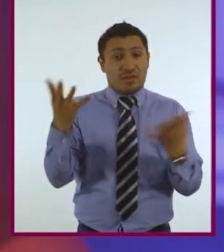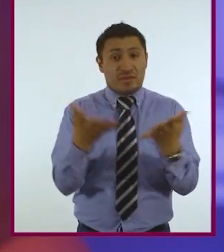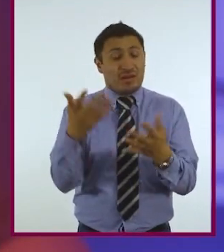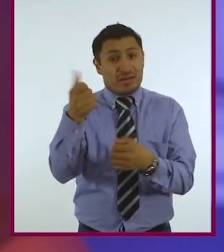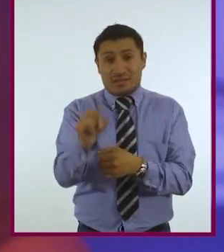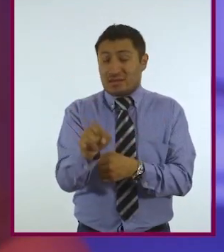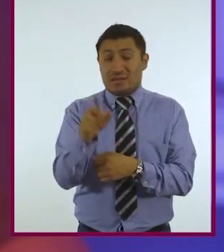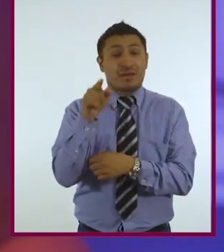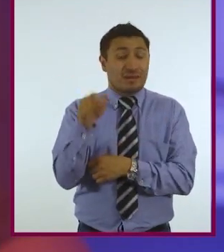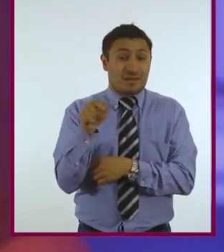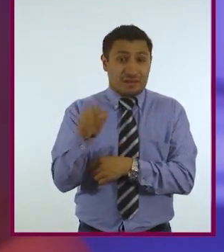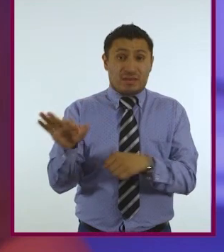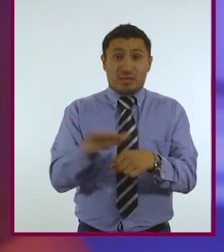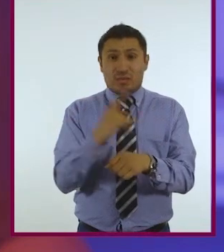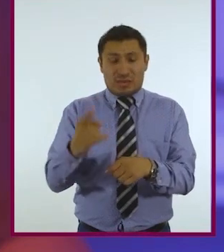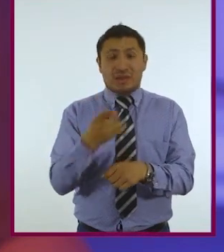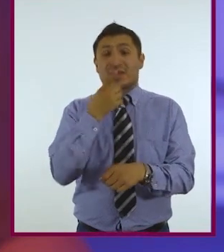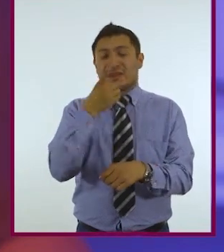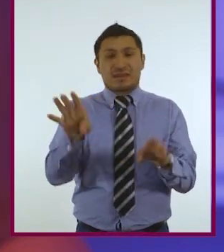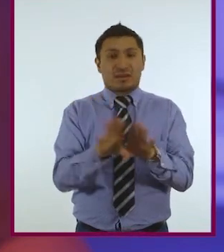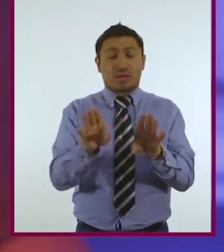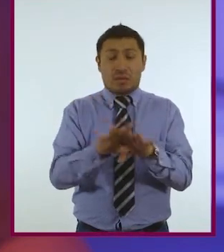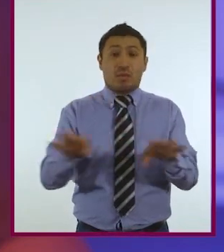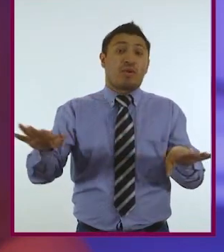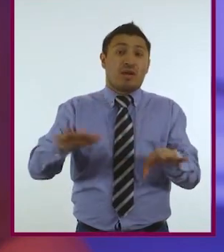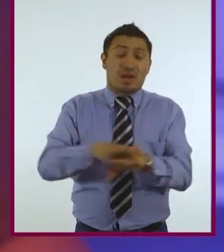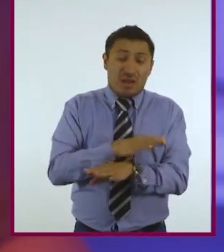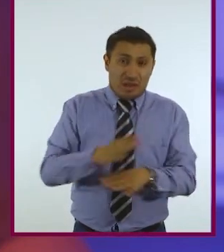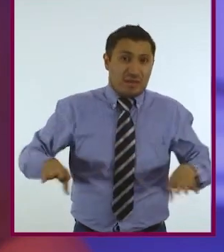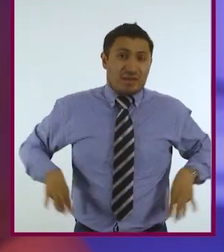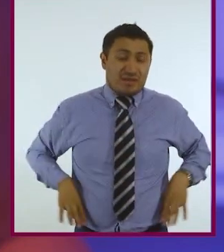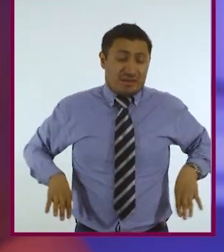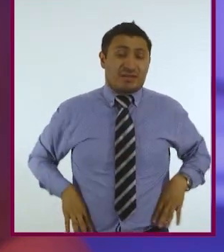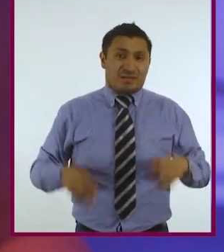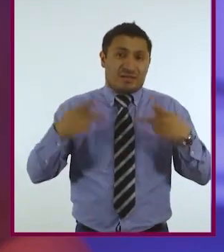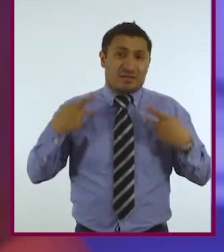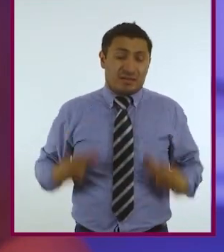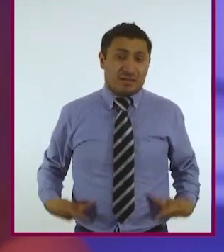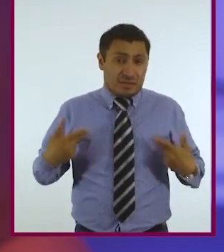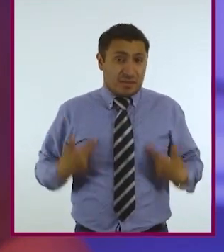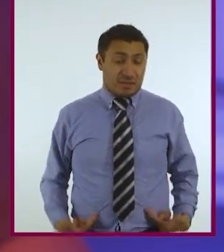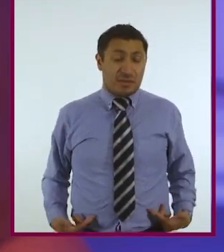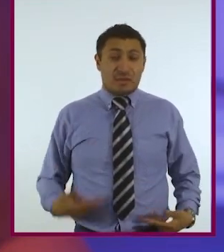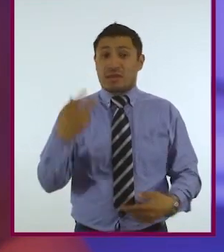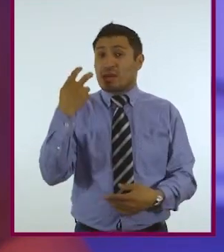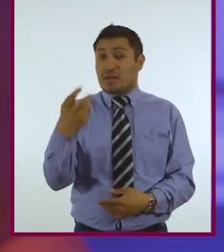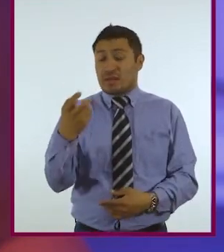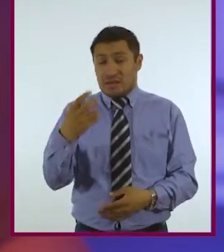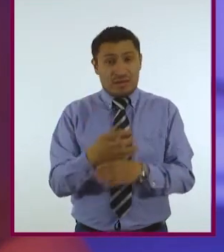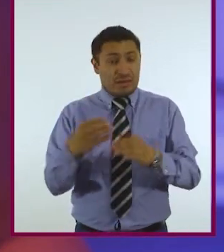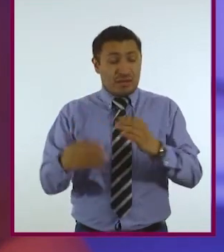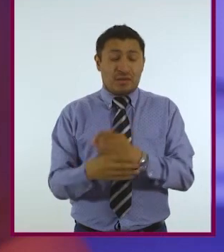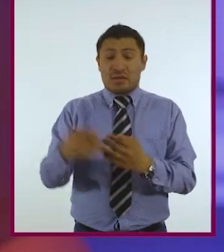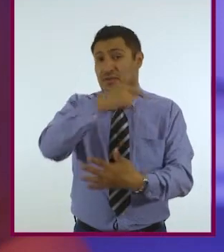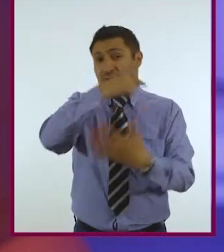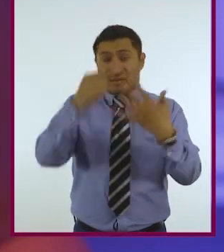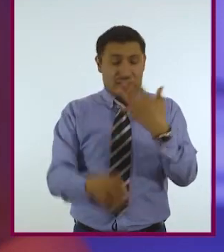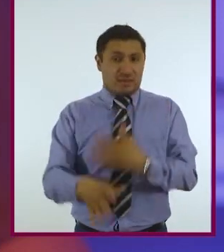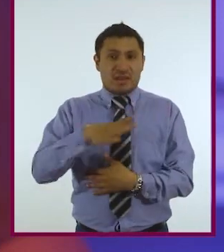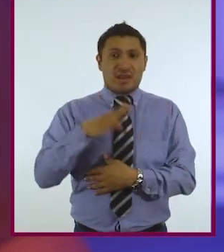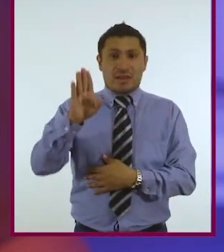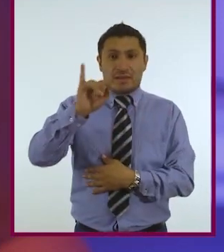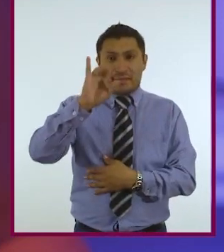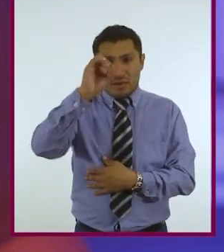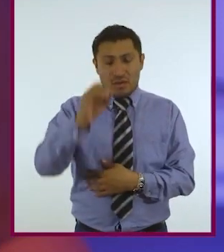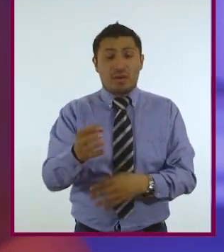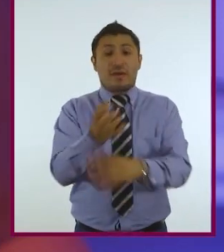intervención de este tipo, ya que se podría argumentar que se está modificando la condición de la persona. De este tipo de situaciones, entre otras, se ocupa la